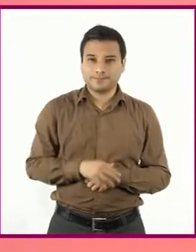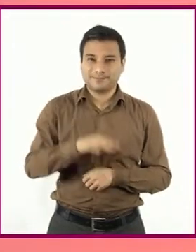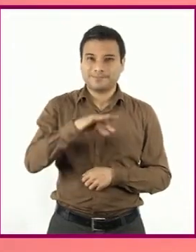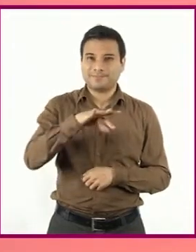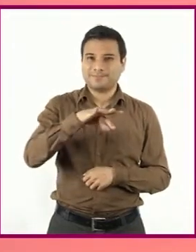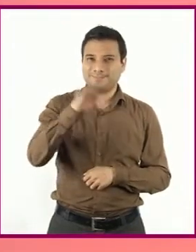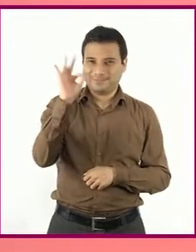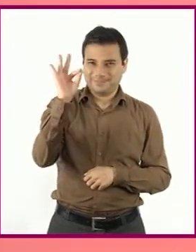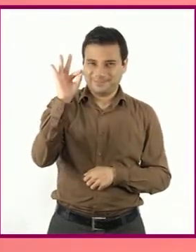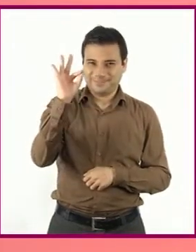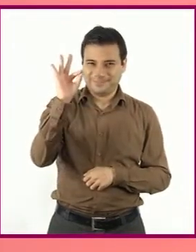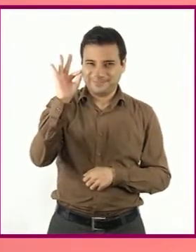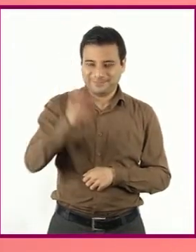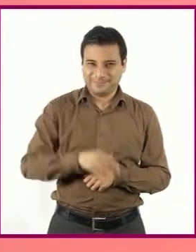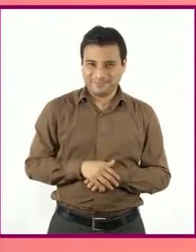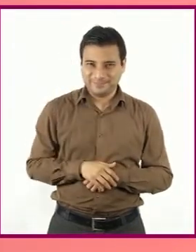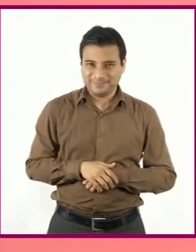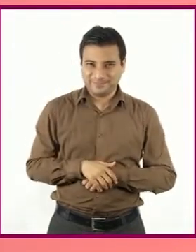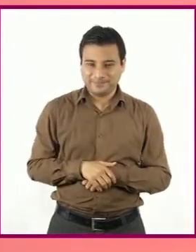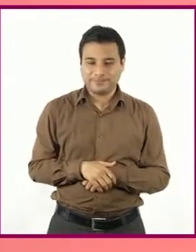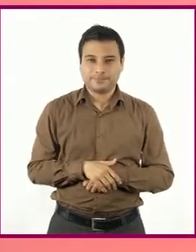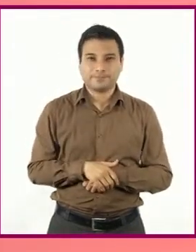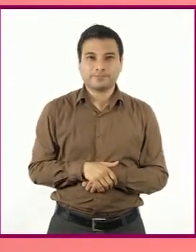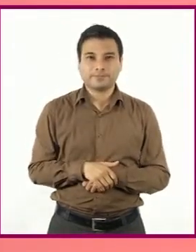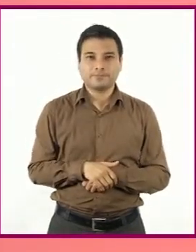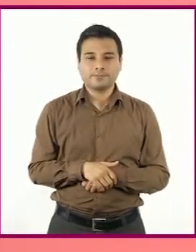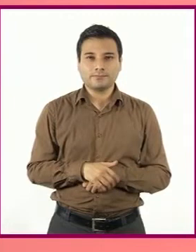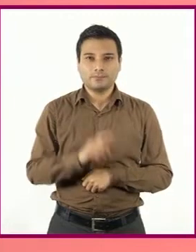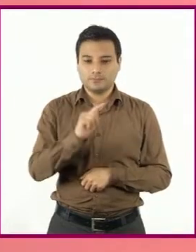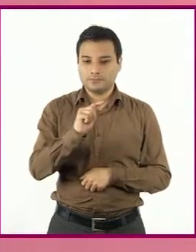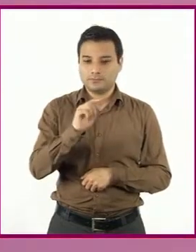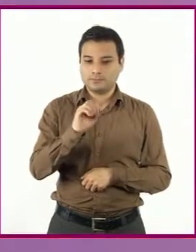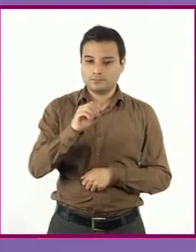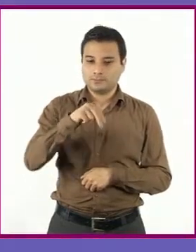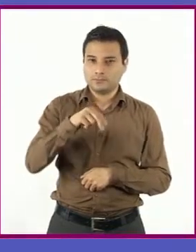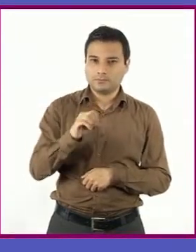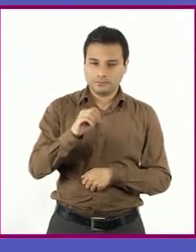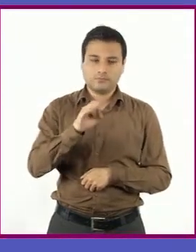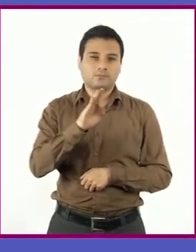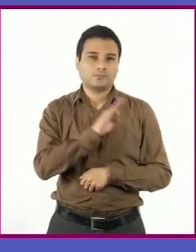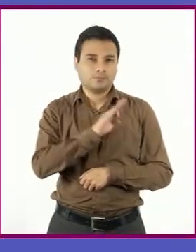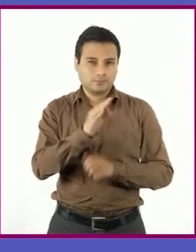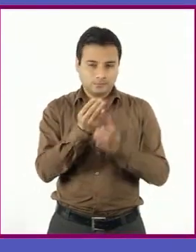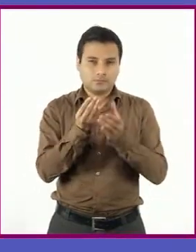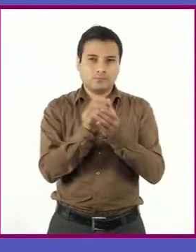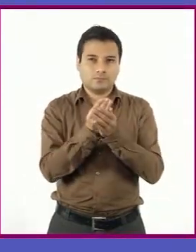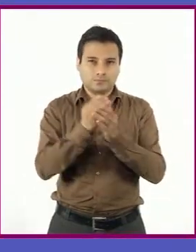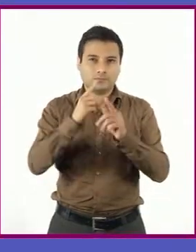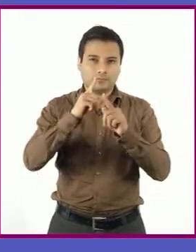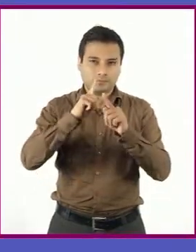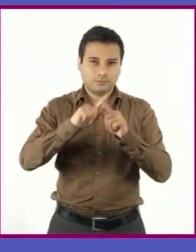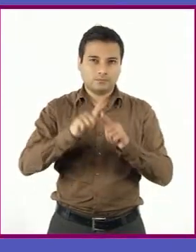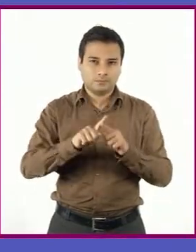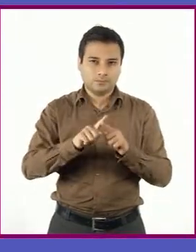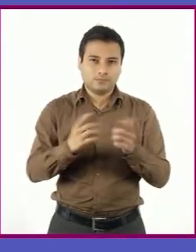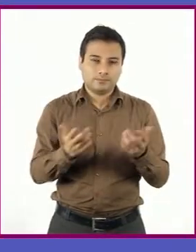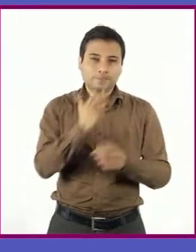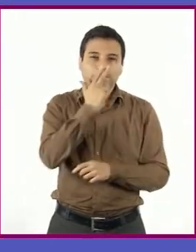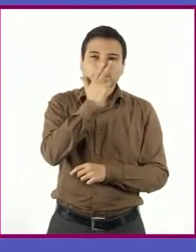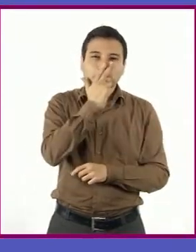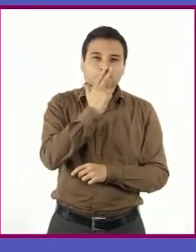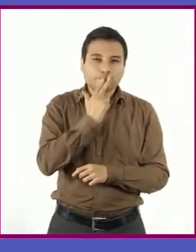en los que se centra la narración, el tono puede ser de varios tipos. Melodramático.